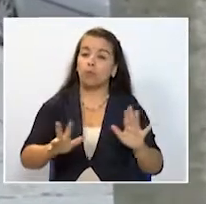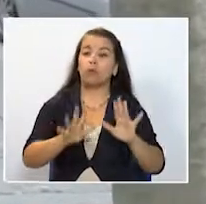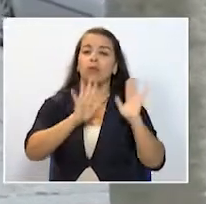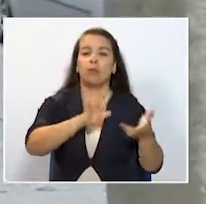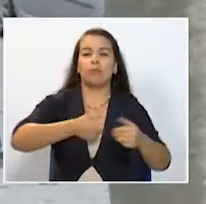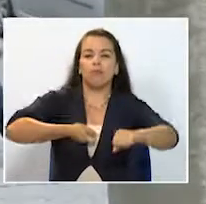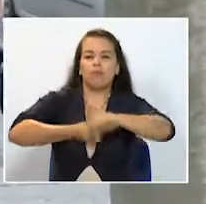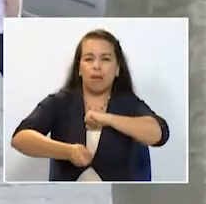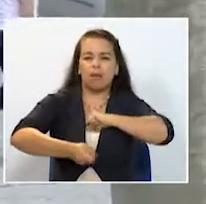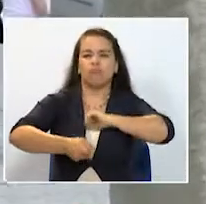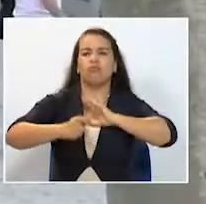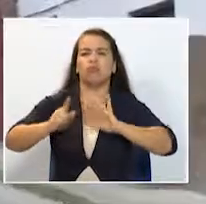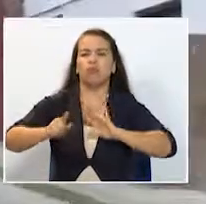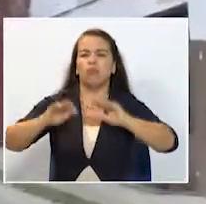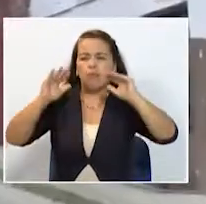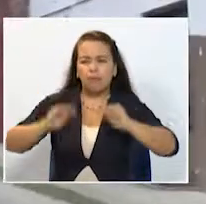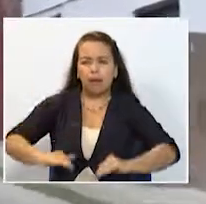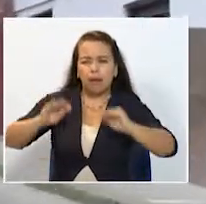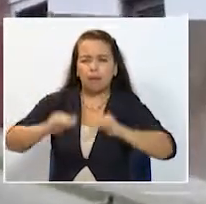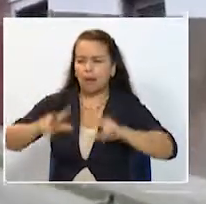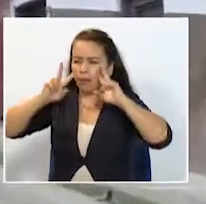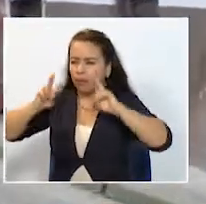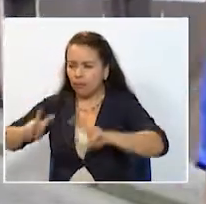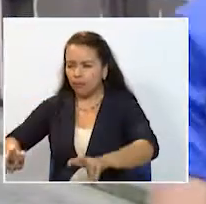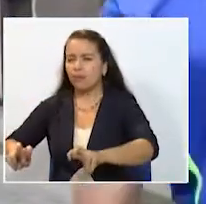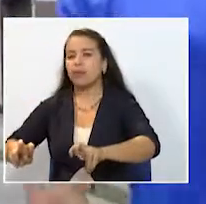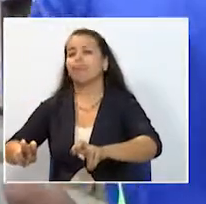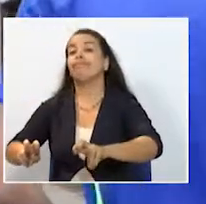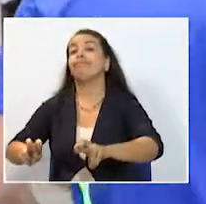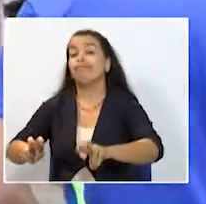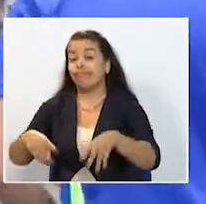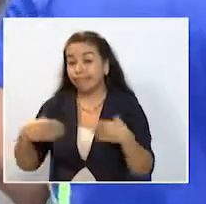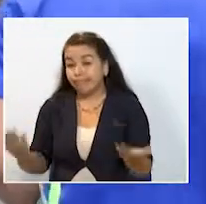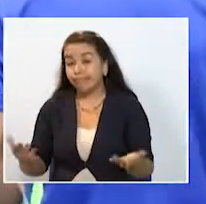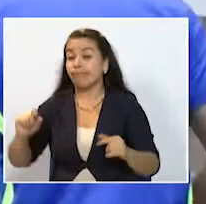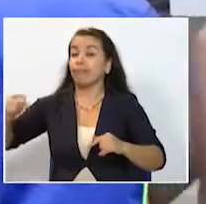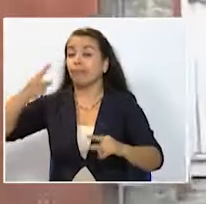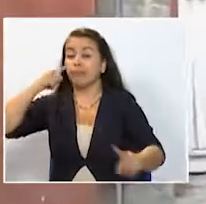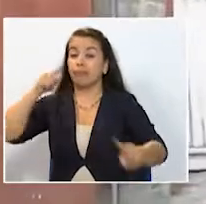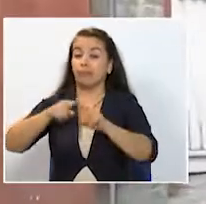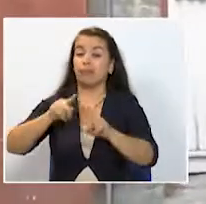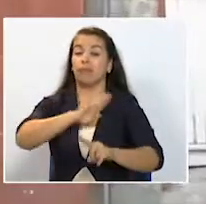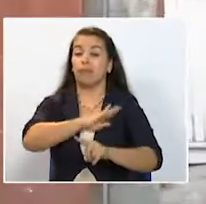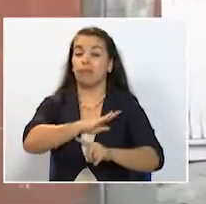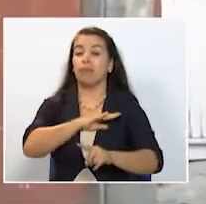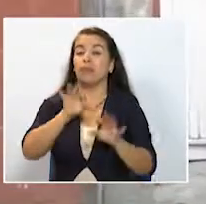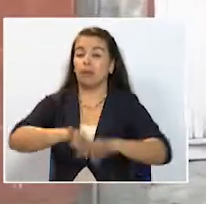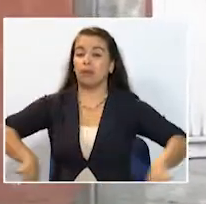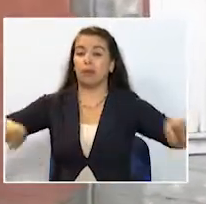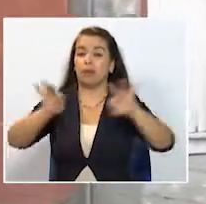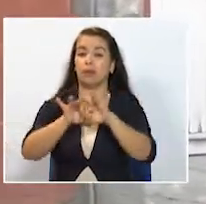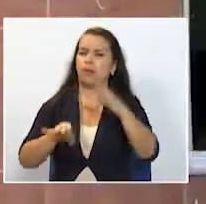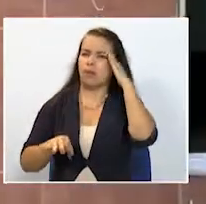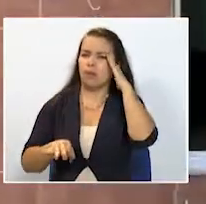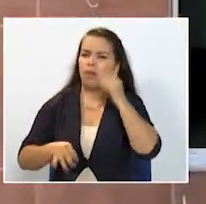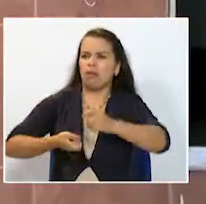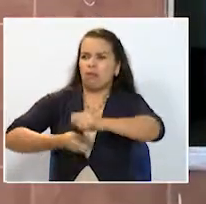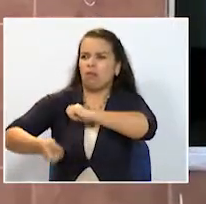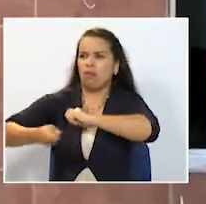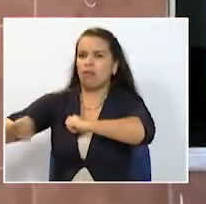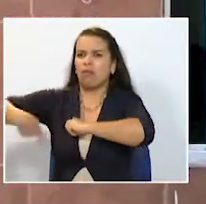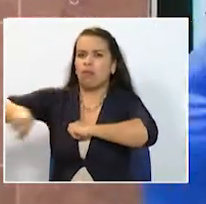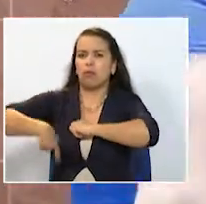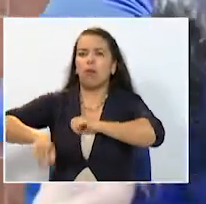crimen las formas de contrarrestarlo y la investigación se ponen de nuevo en el paquete de las prioridades para las autoridades pero los delincuentes nunca paran